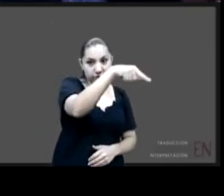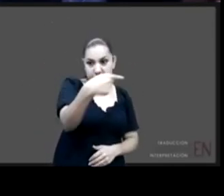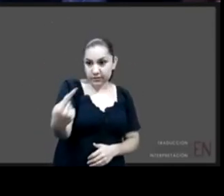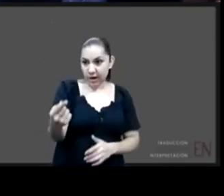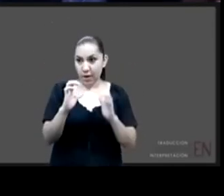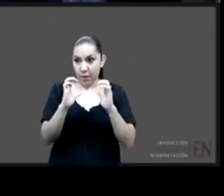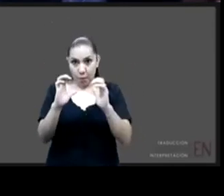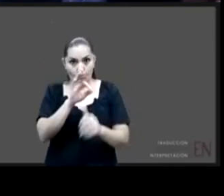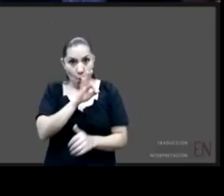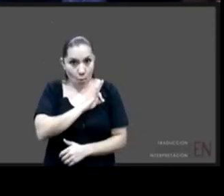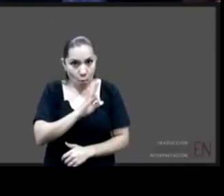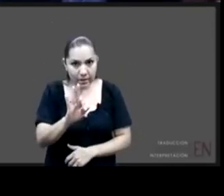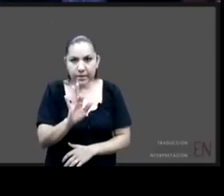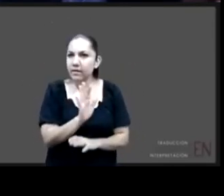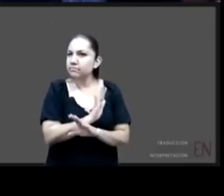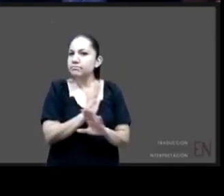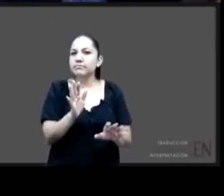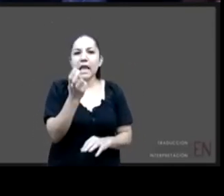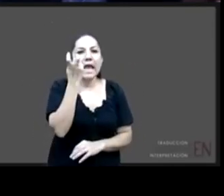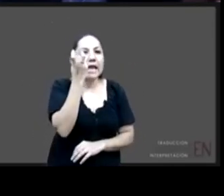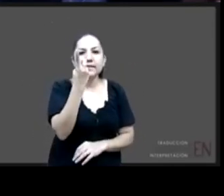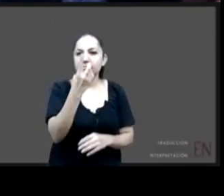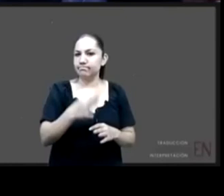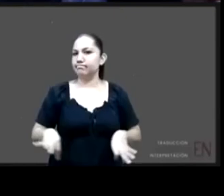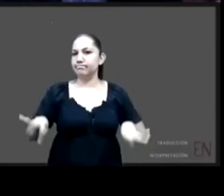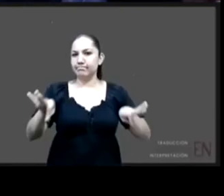foco y se